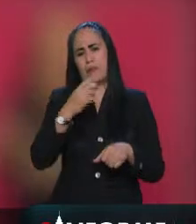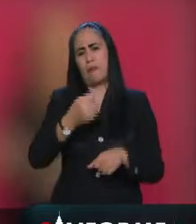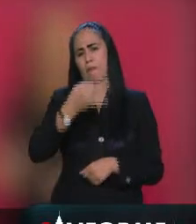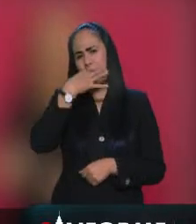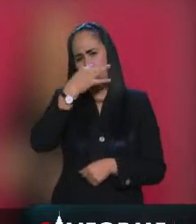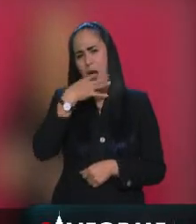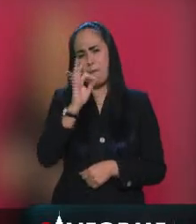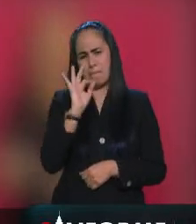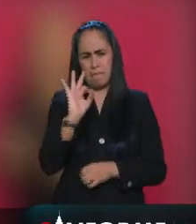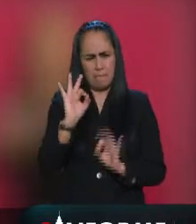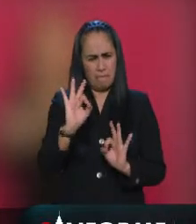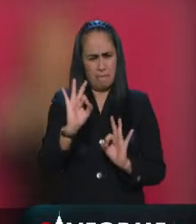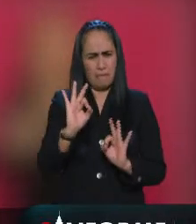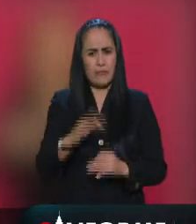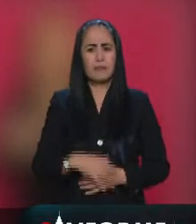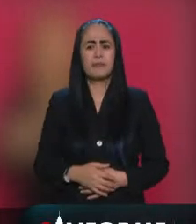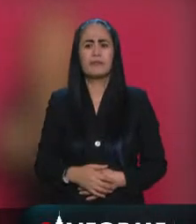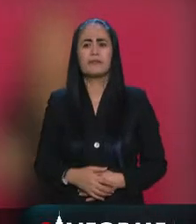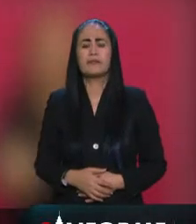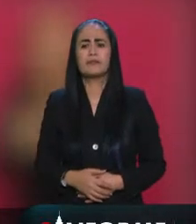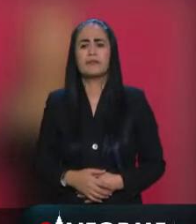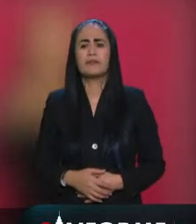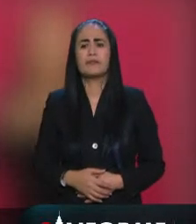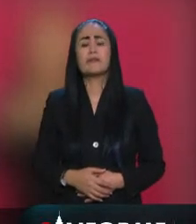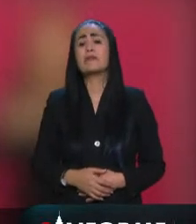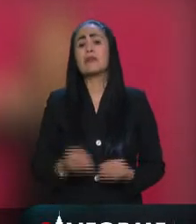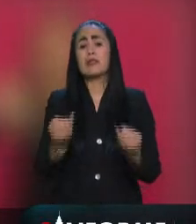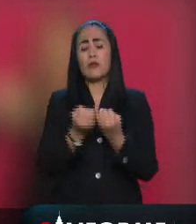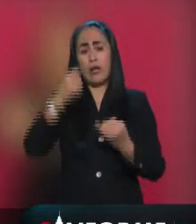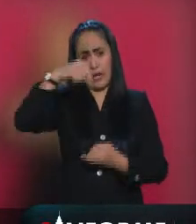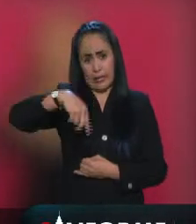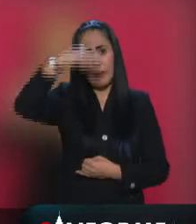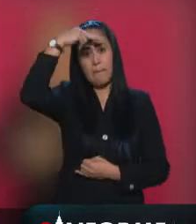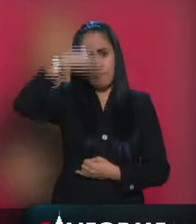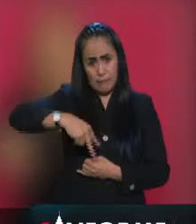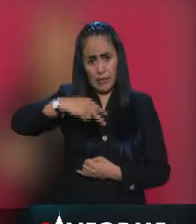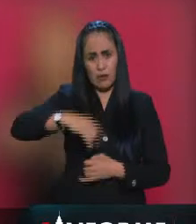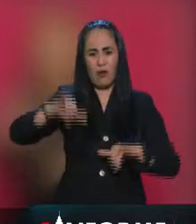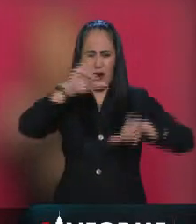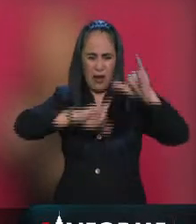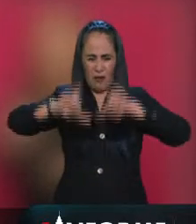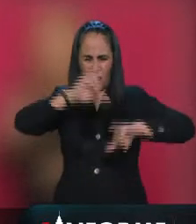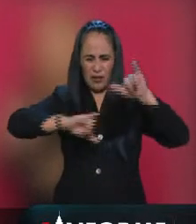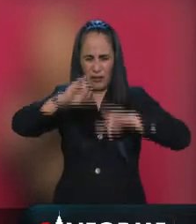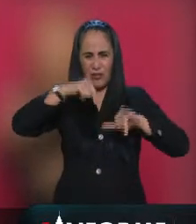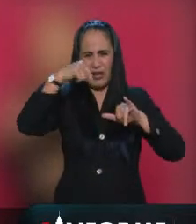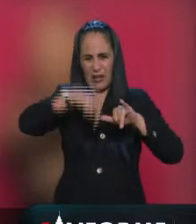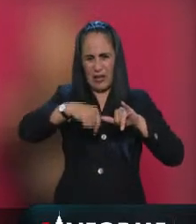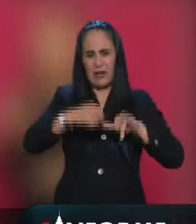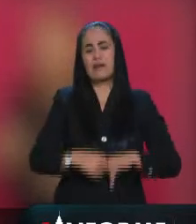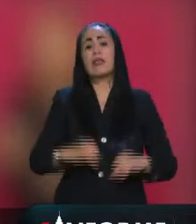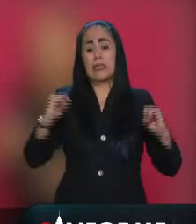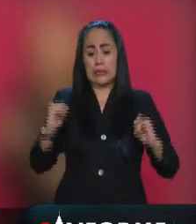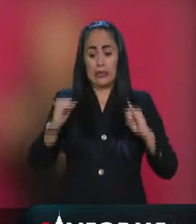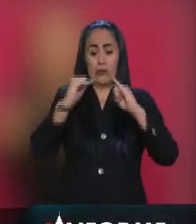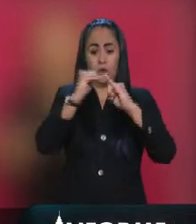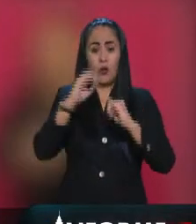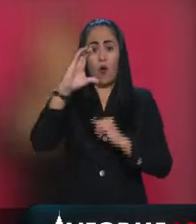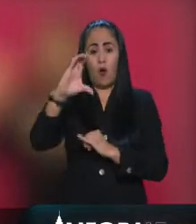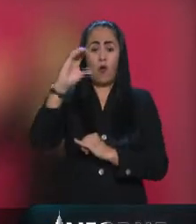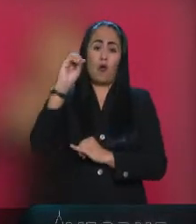nuestros laboratorios, el Cofepris, es una institución